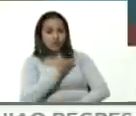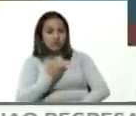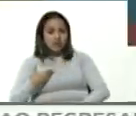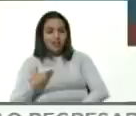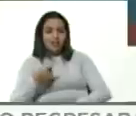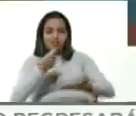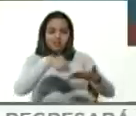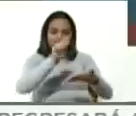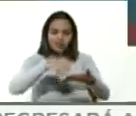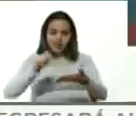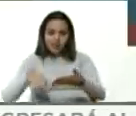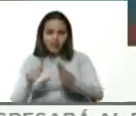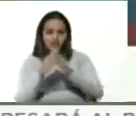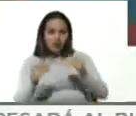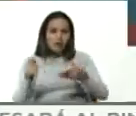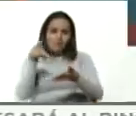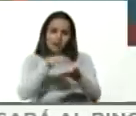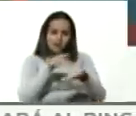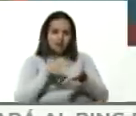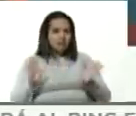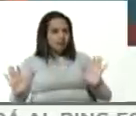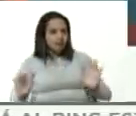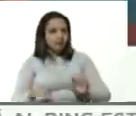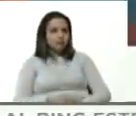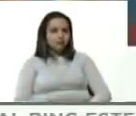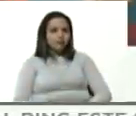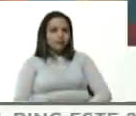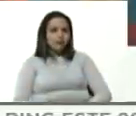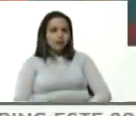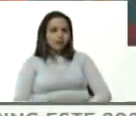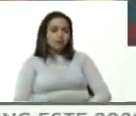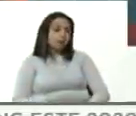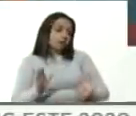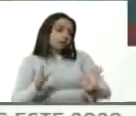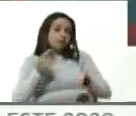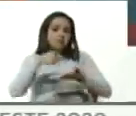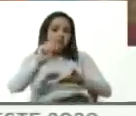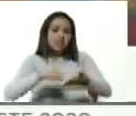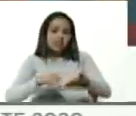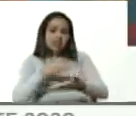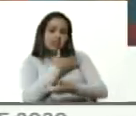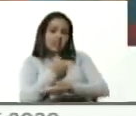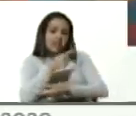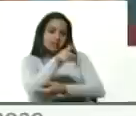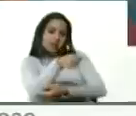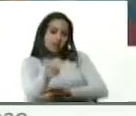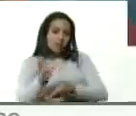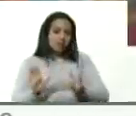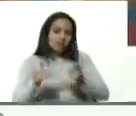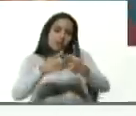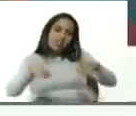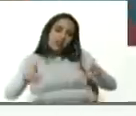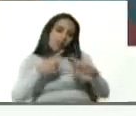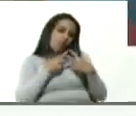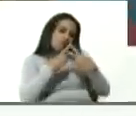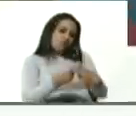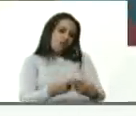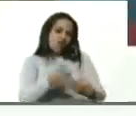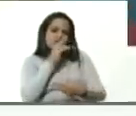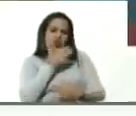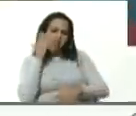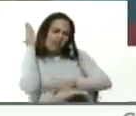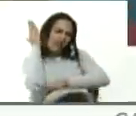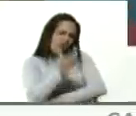inscriban pero bueno se inscribirán quienes se quieran inscribir es una democracia voluntaria no es una democracia